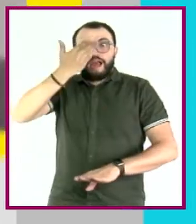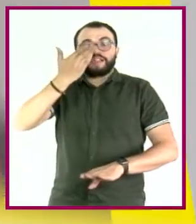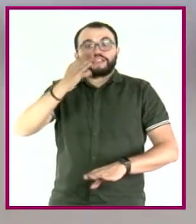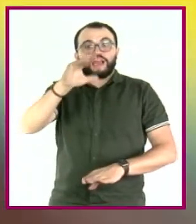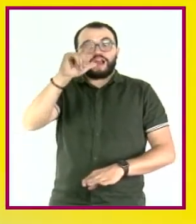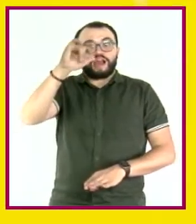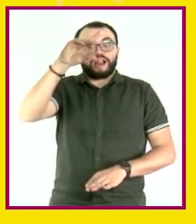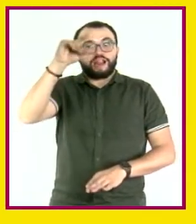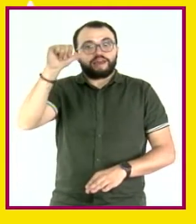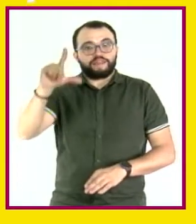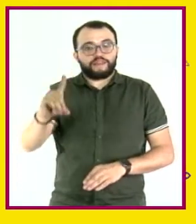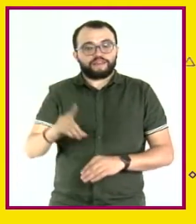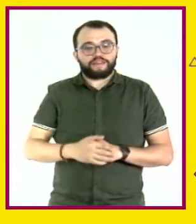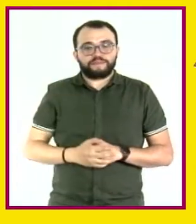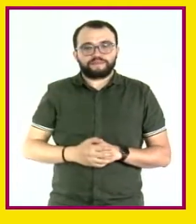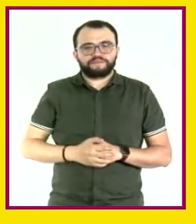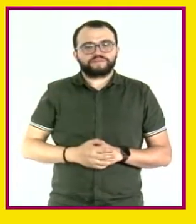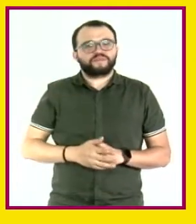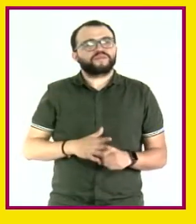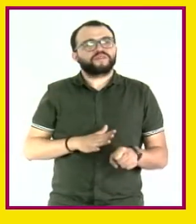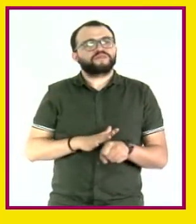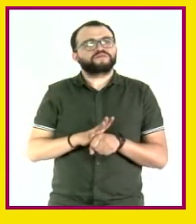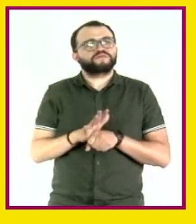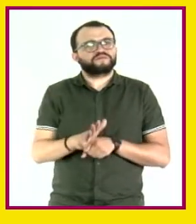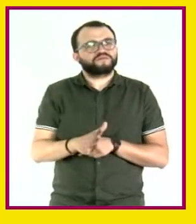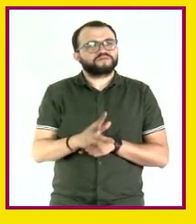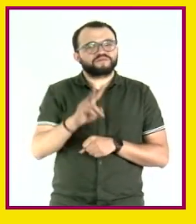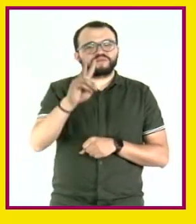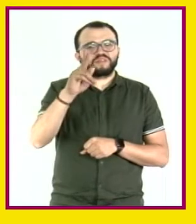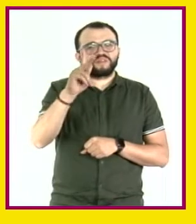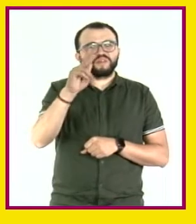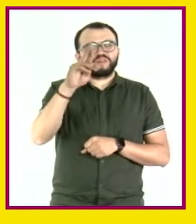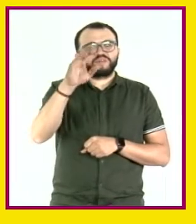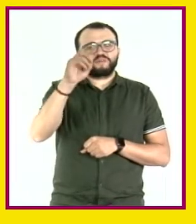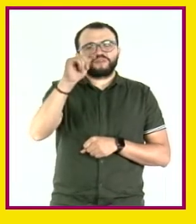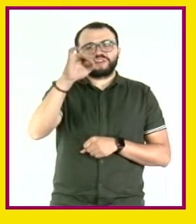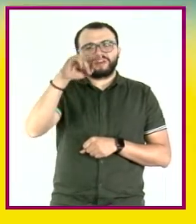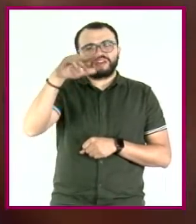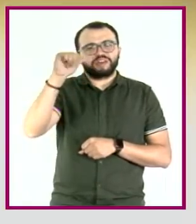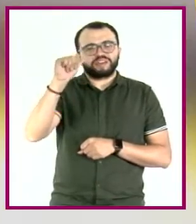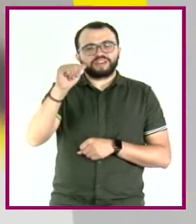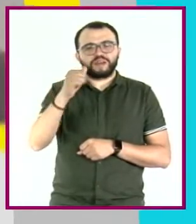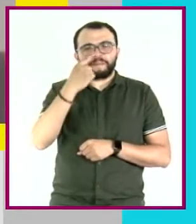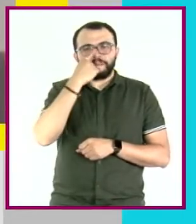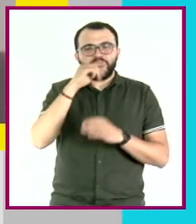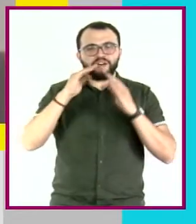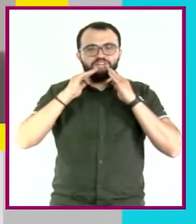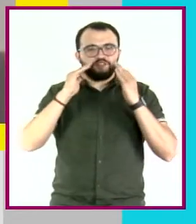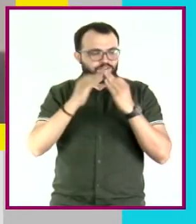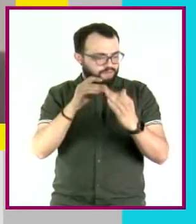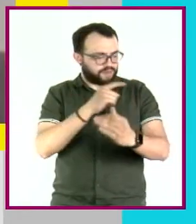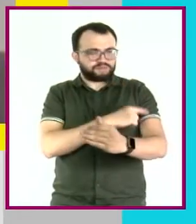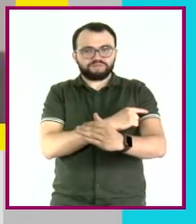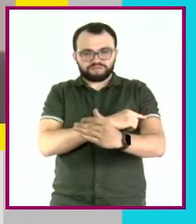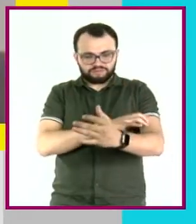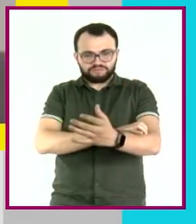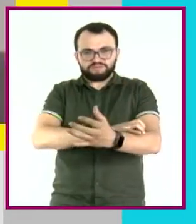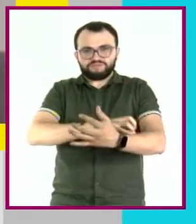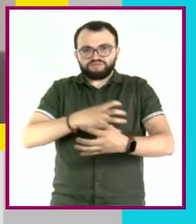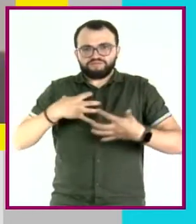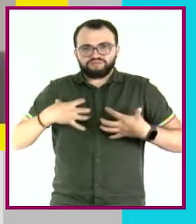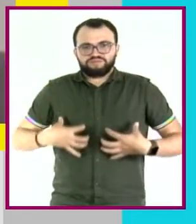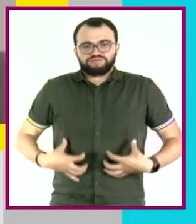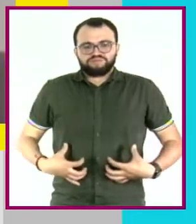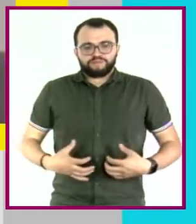biológico. ¿Qué papel juegan las proteínas en la formación del músculo? Claro, las proteínas definitivamente